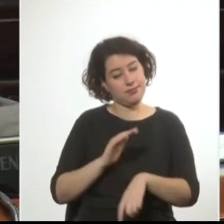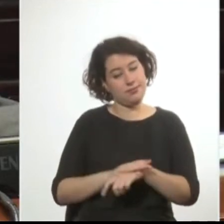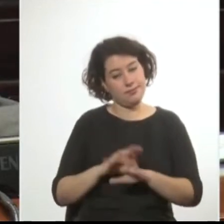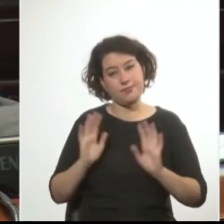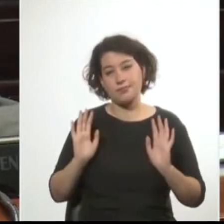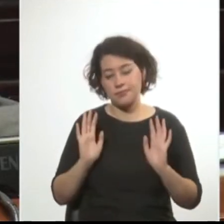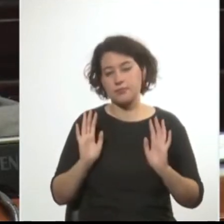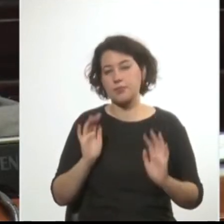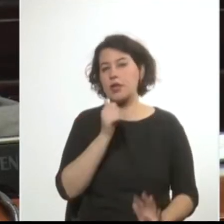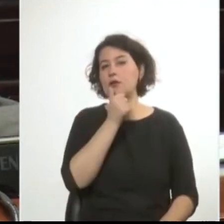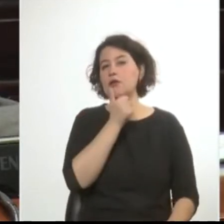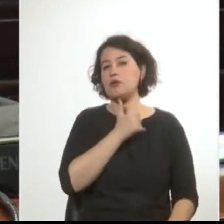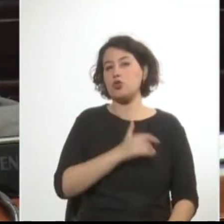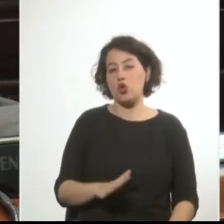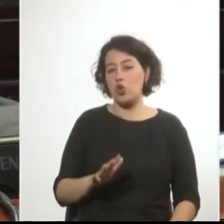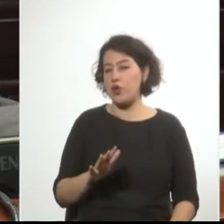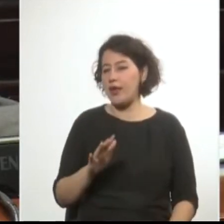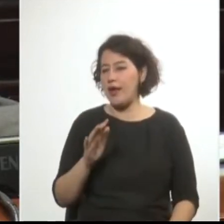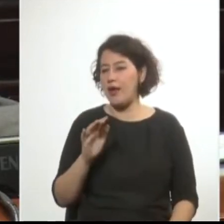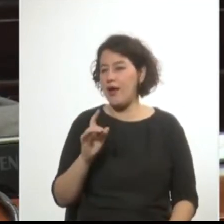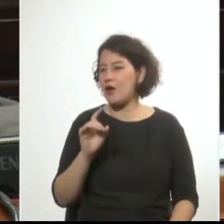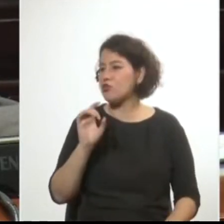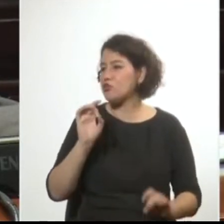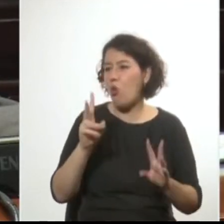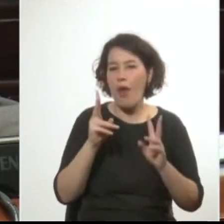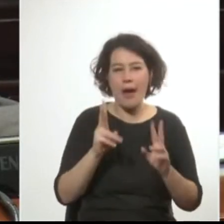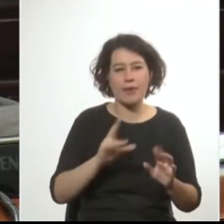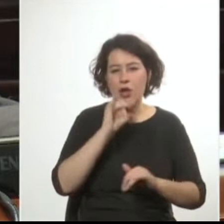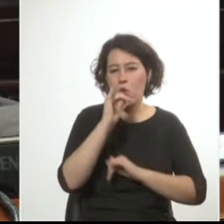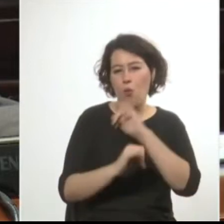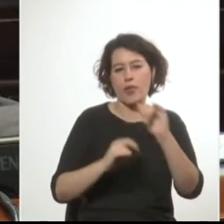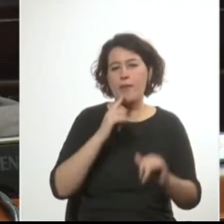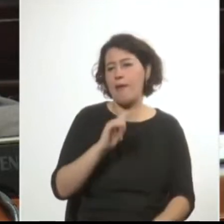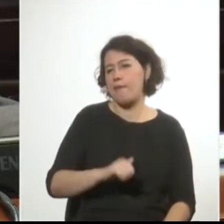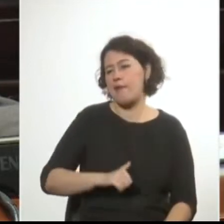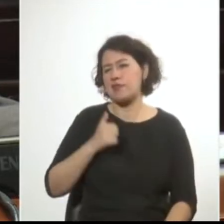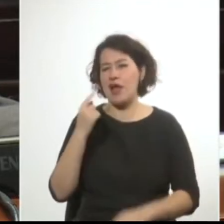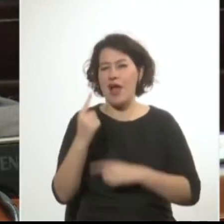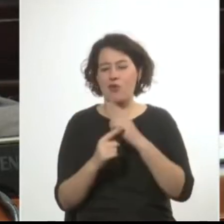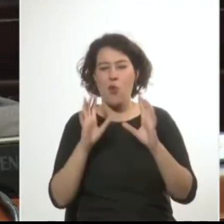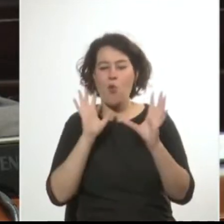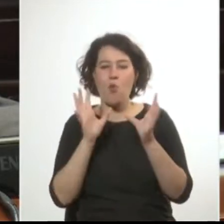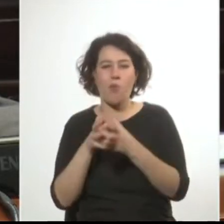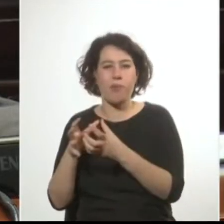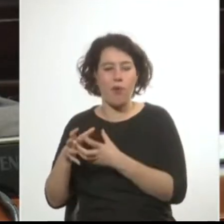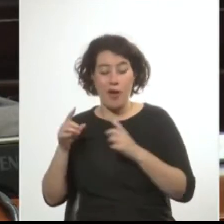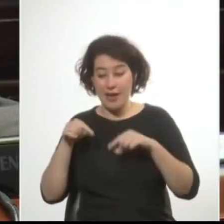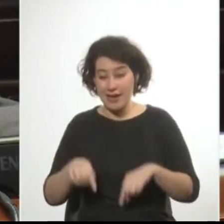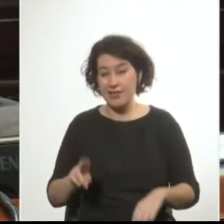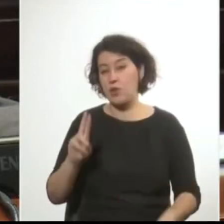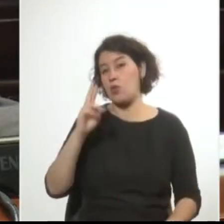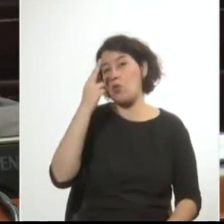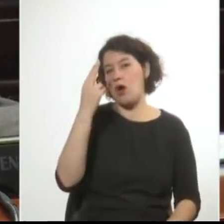La historia mutilada que se cuenta solamente para uso y provecho de ciertos grupos en este país